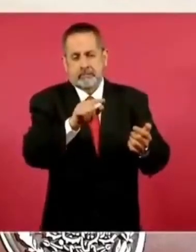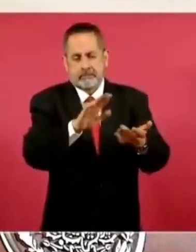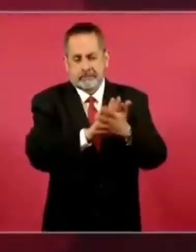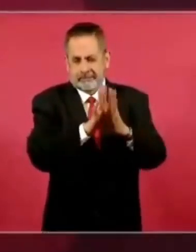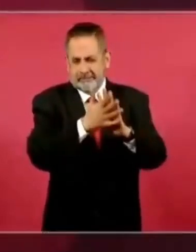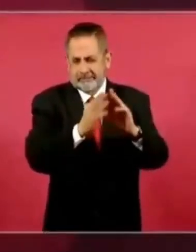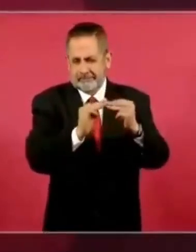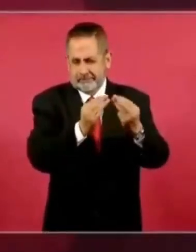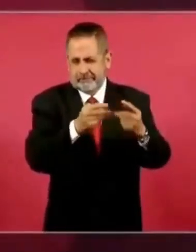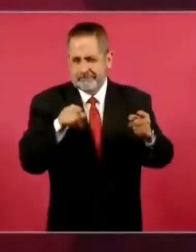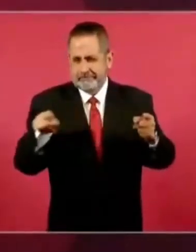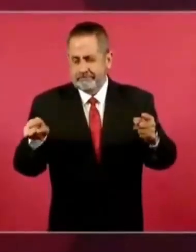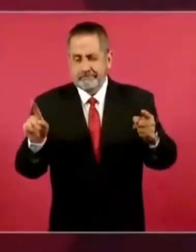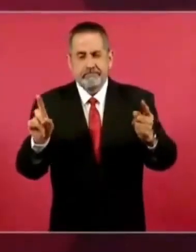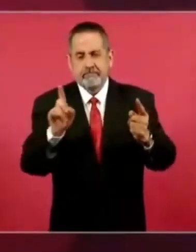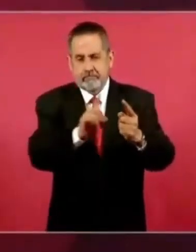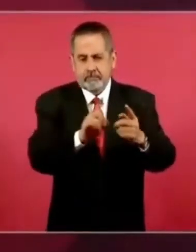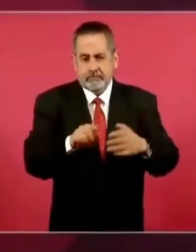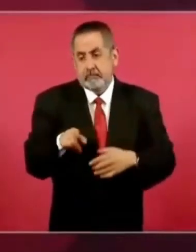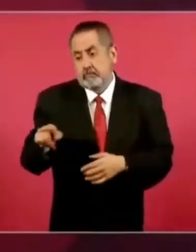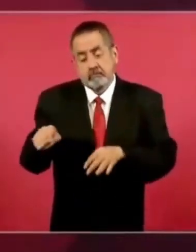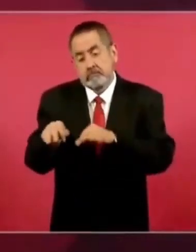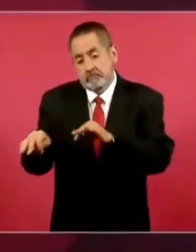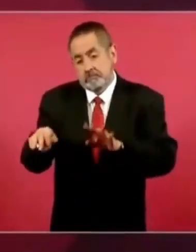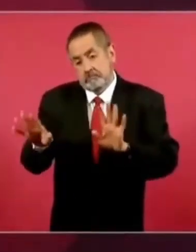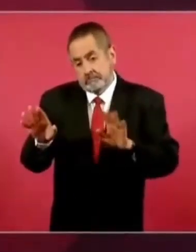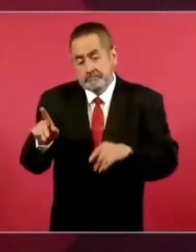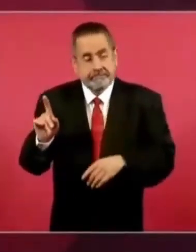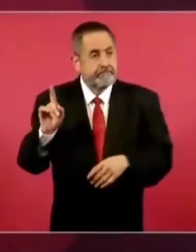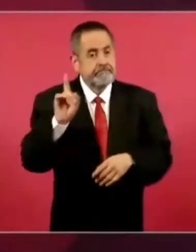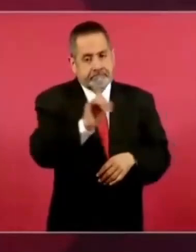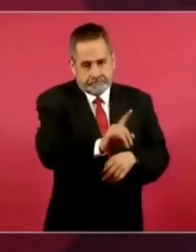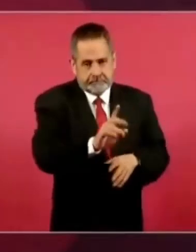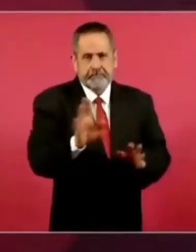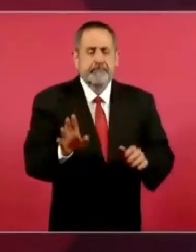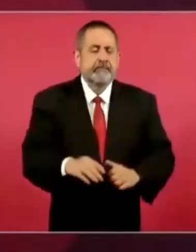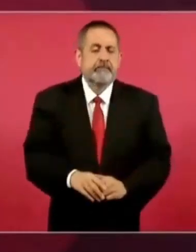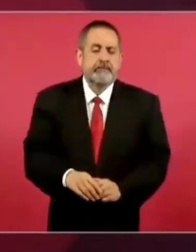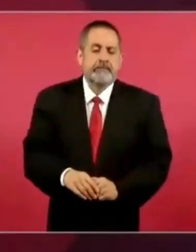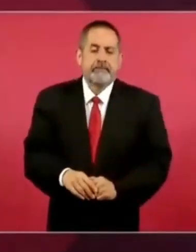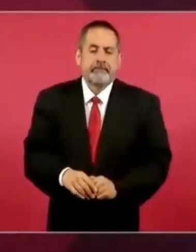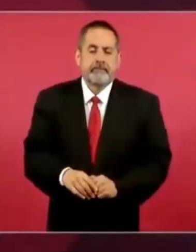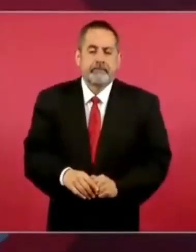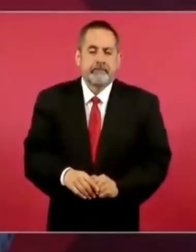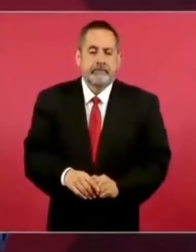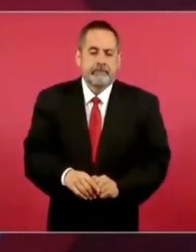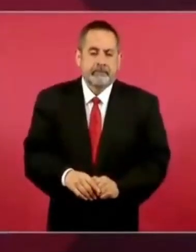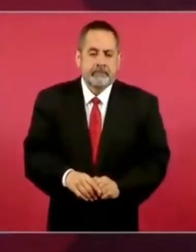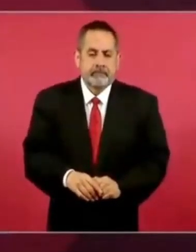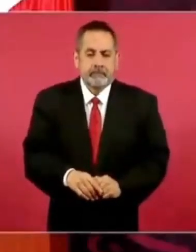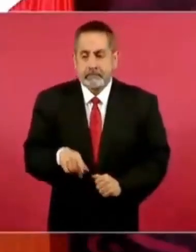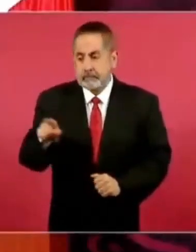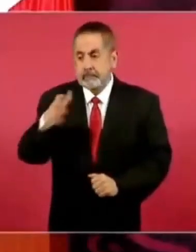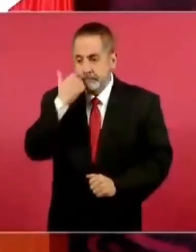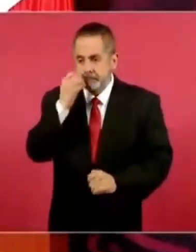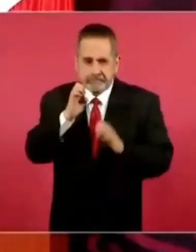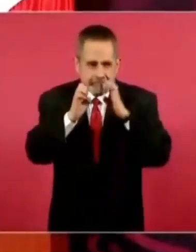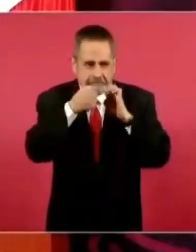porque pues era su trabajo y le interesaba mucho la entrevista.